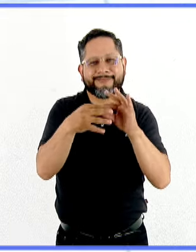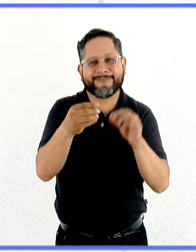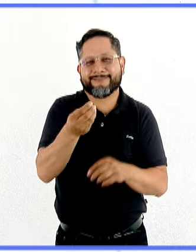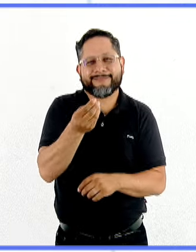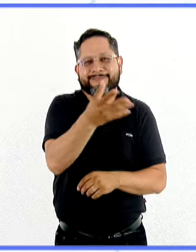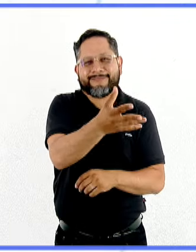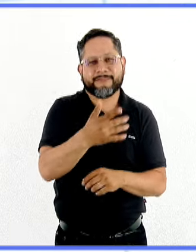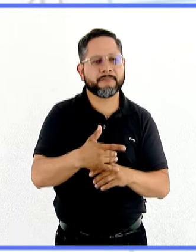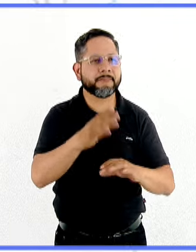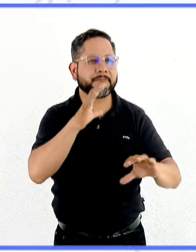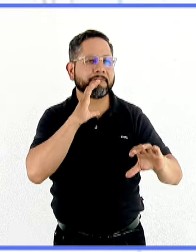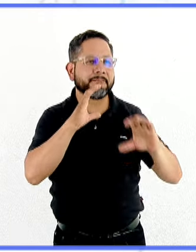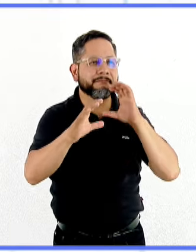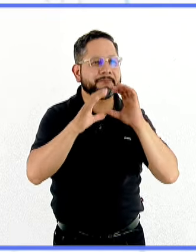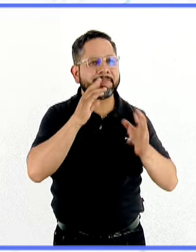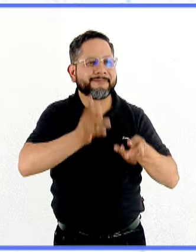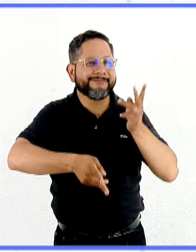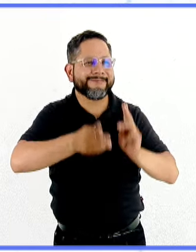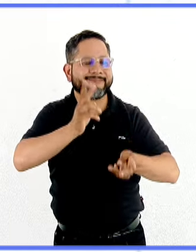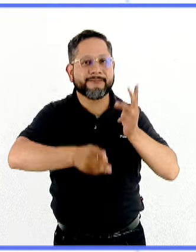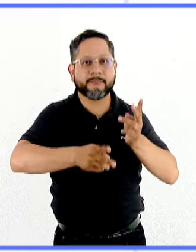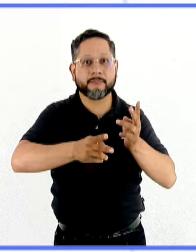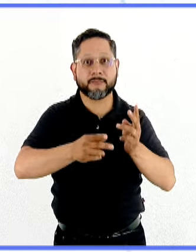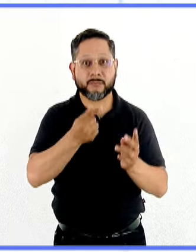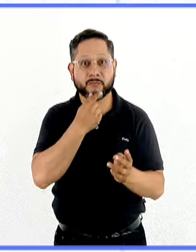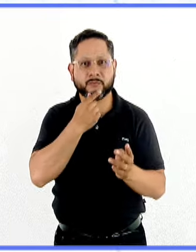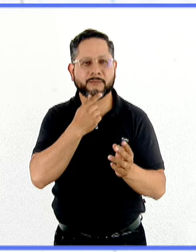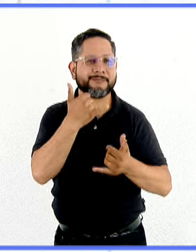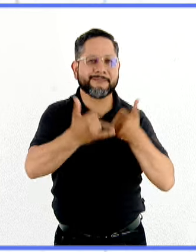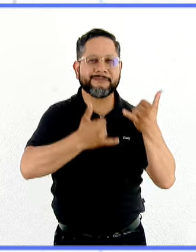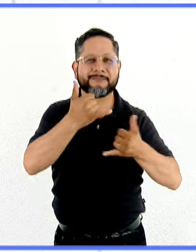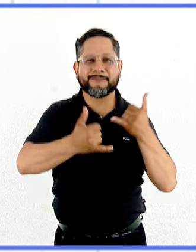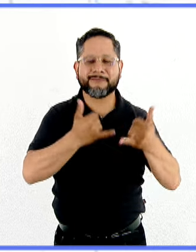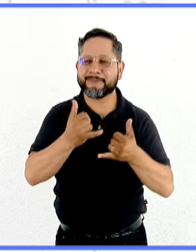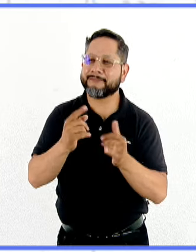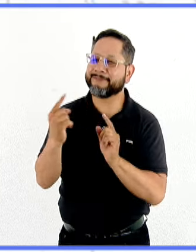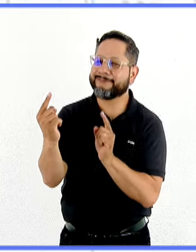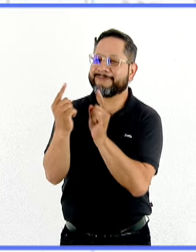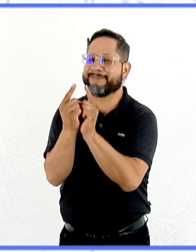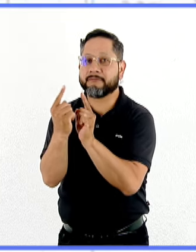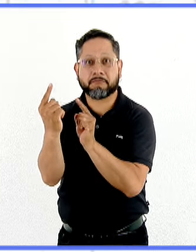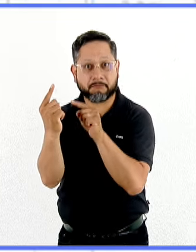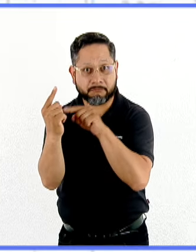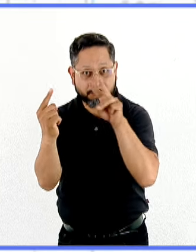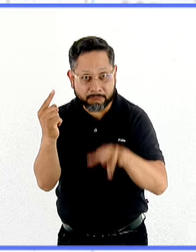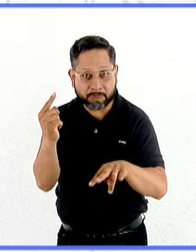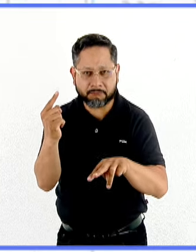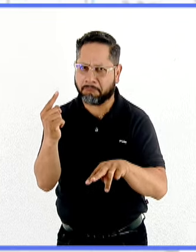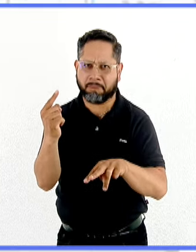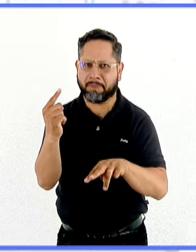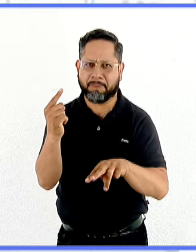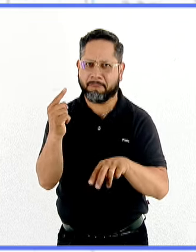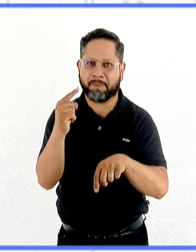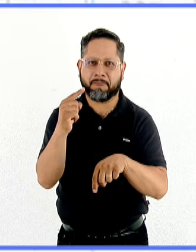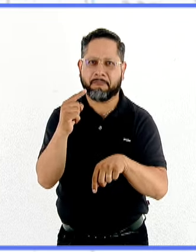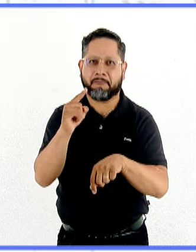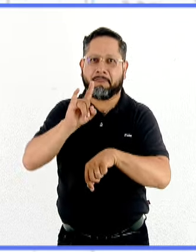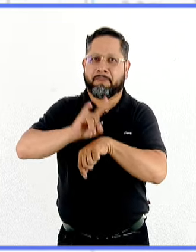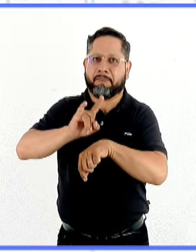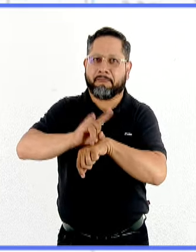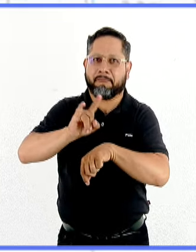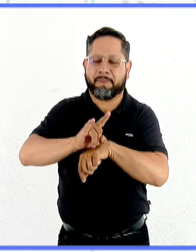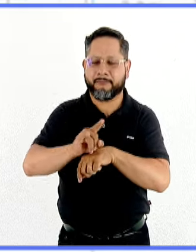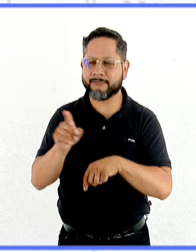en conversaciones con otras personas. El niño juega directamente con él y bueno, el niño como que tiene control